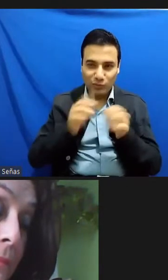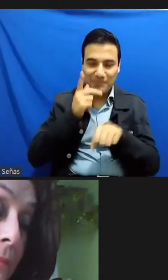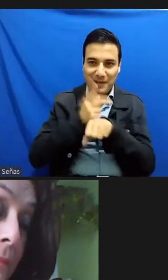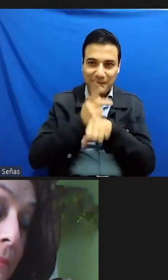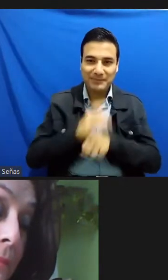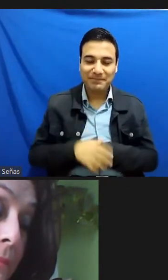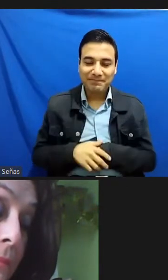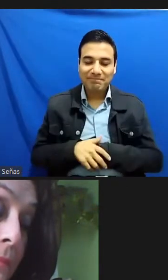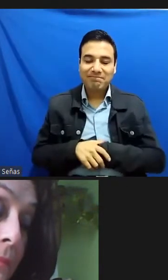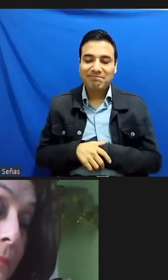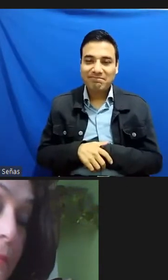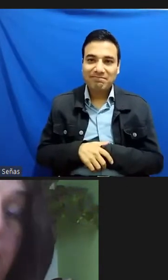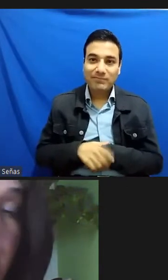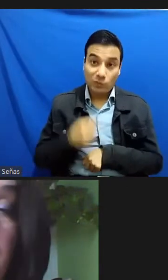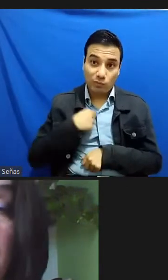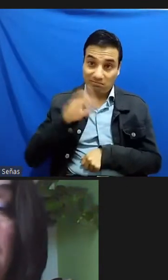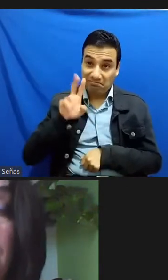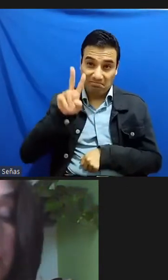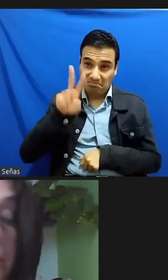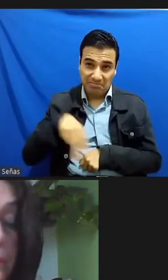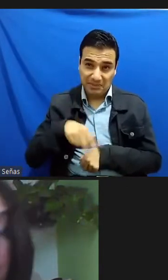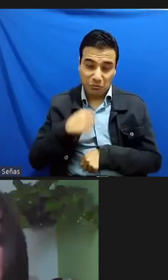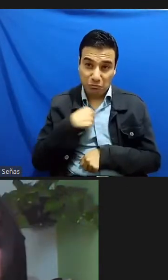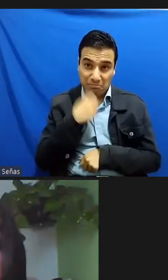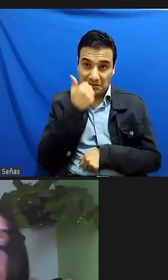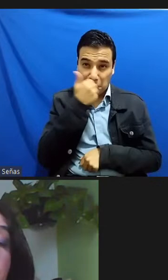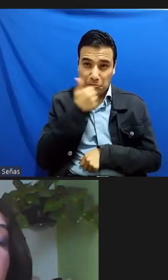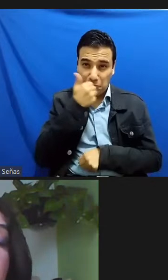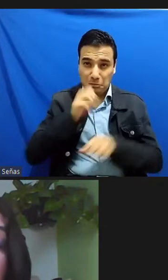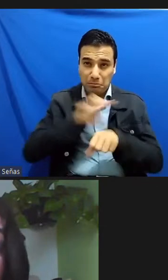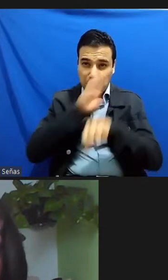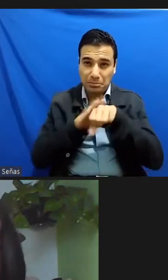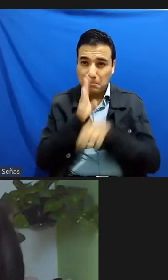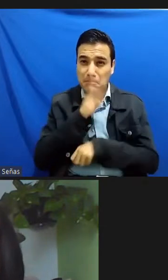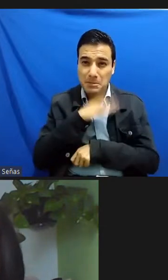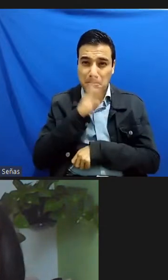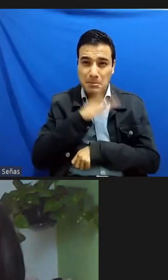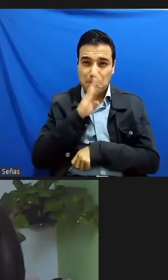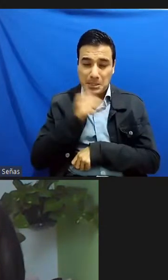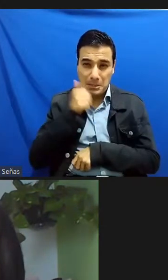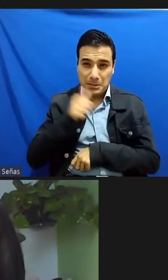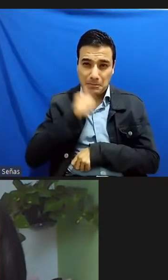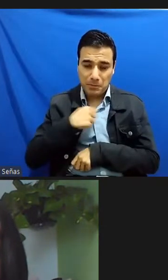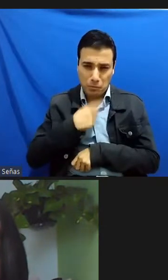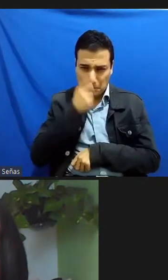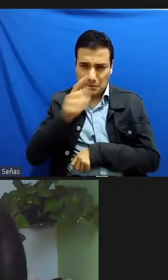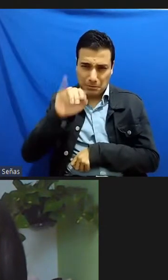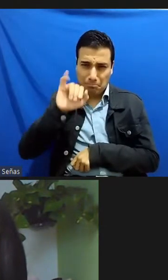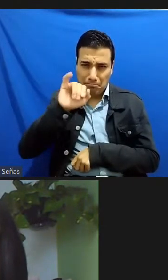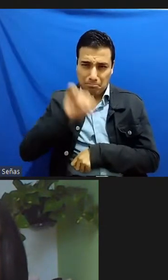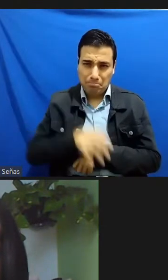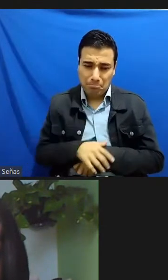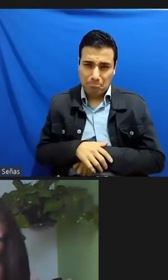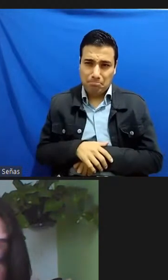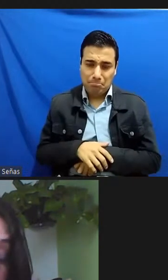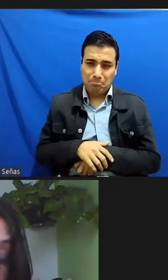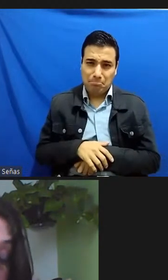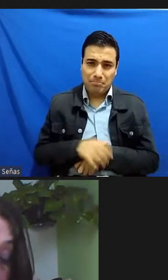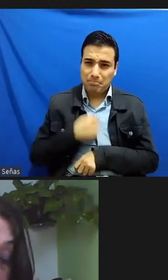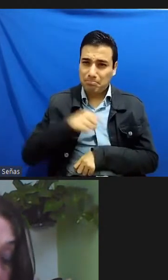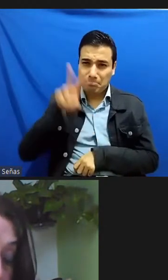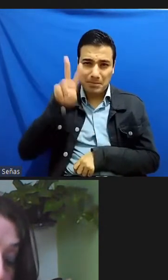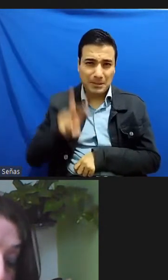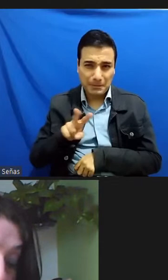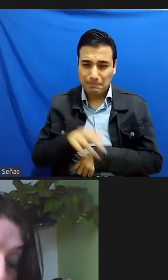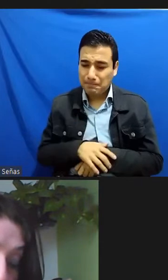yo era muy mal estudiante ¿no? un pésimo estudiante ¿no? o sea como dije en algún momento pues los peores años de mi vida fueron los